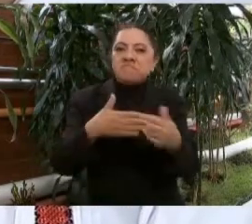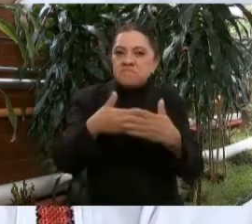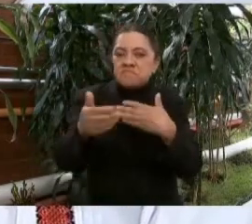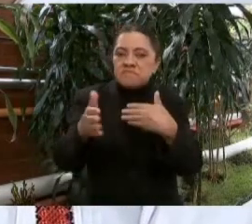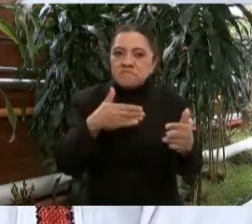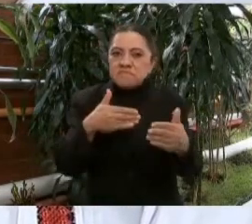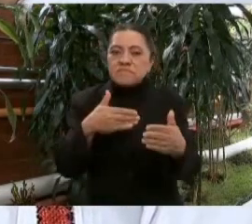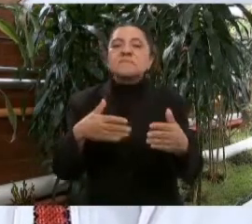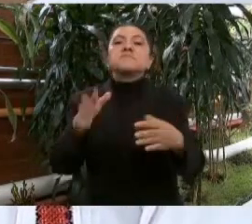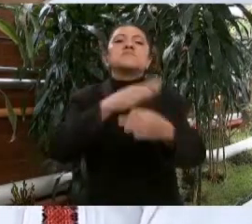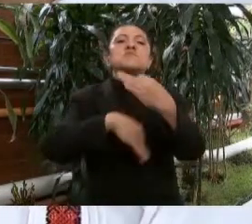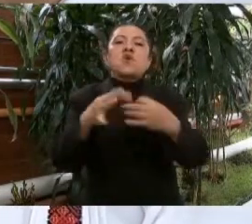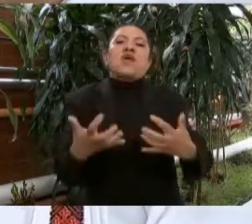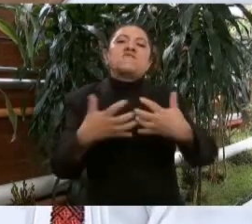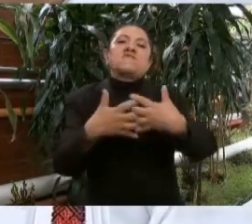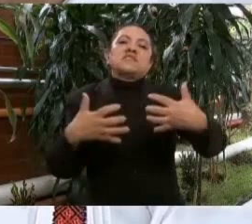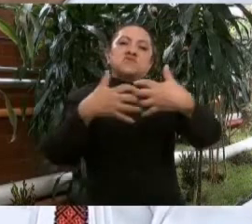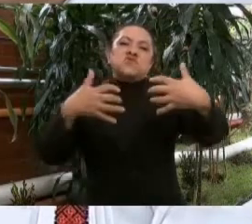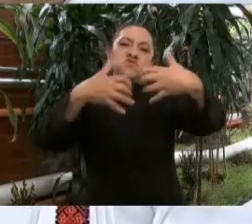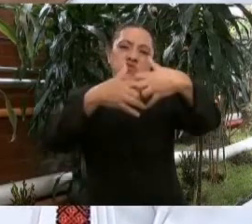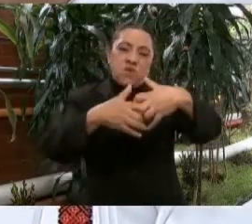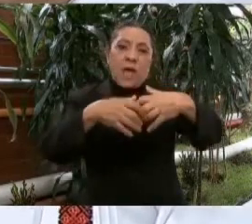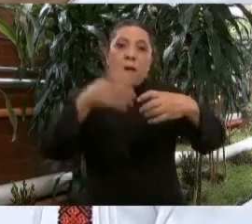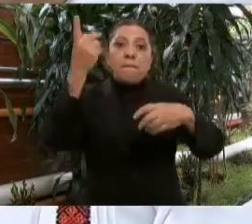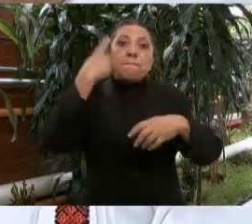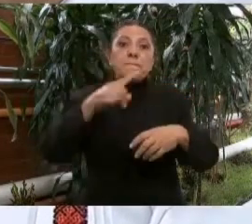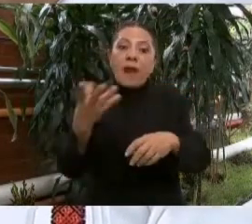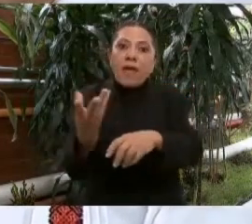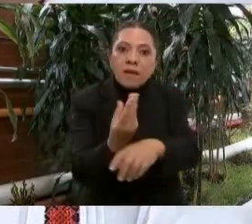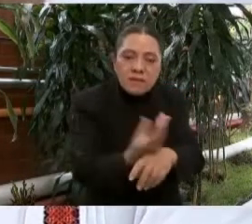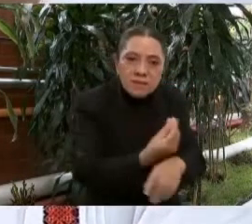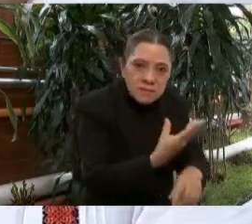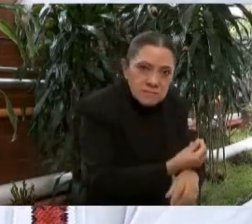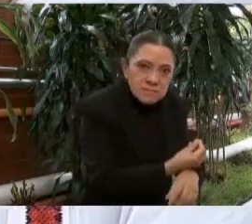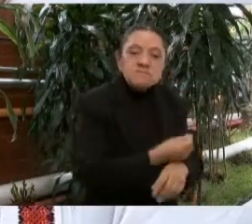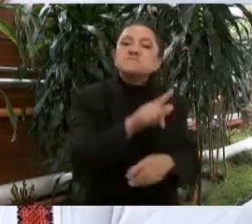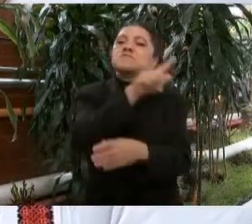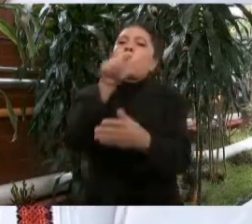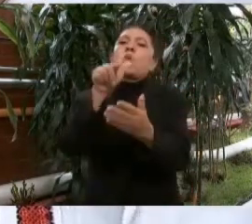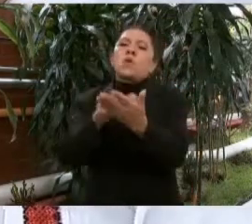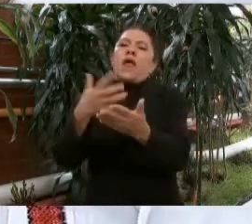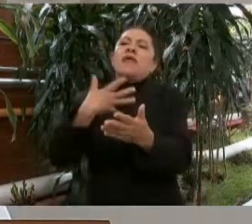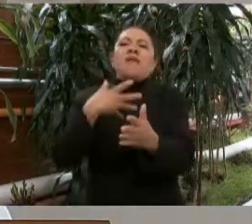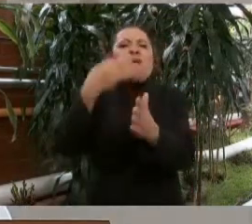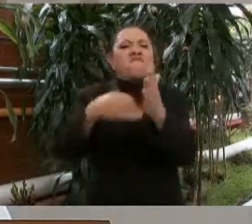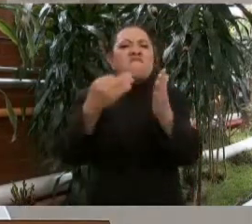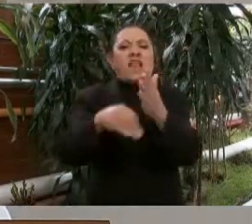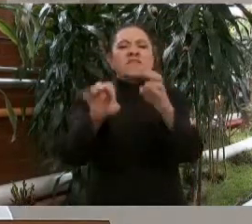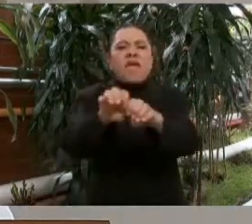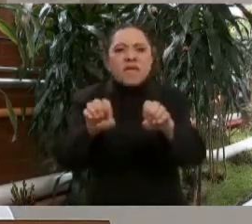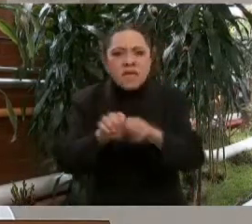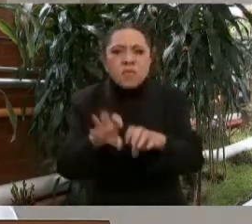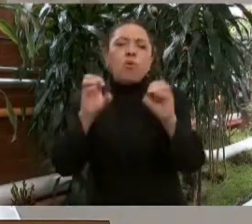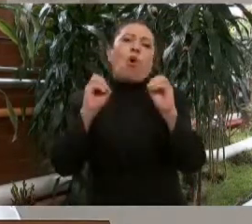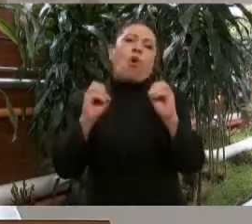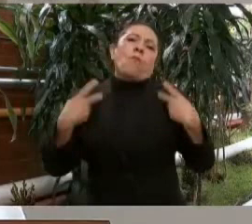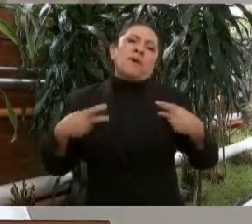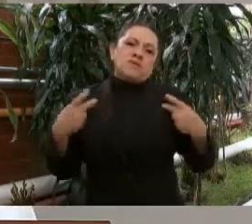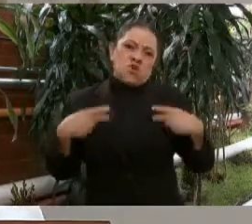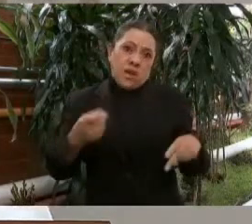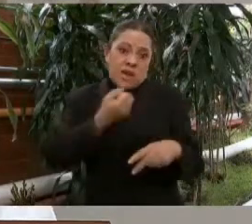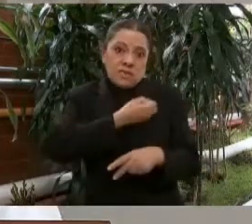tener subutilizadas o desocupadas por la falta de equipo o personal de salud. En el Issste,